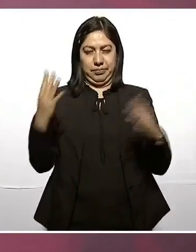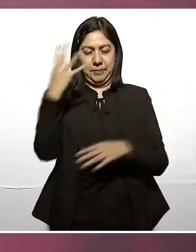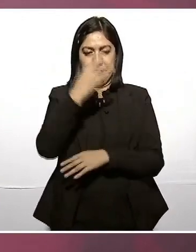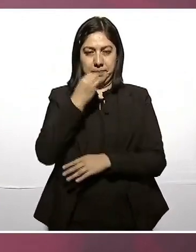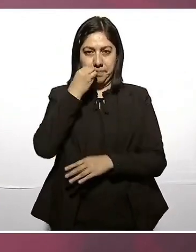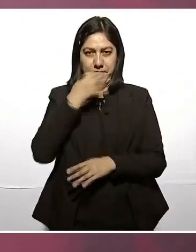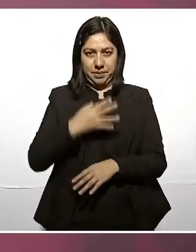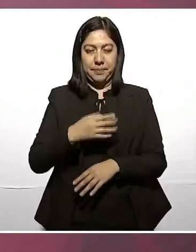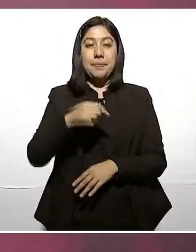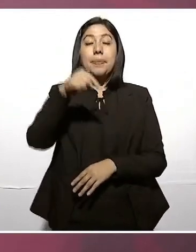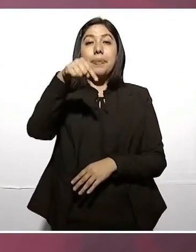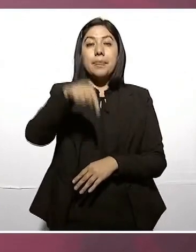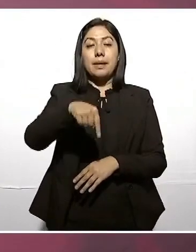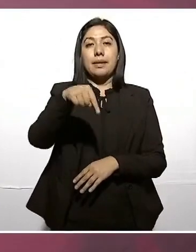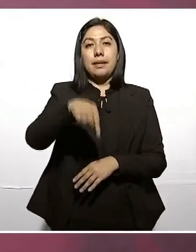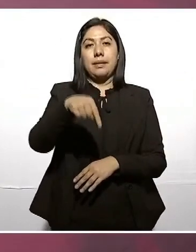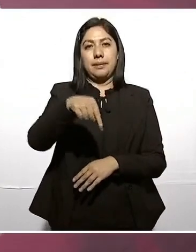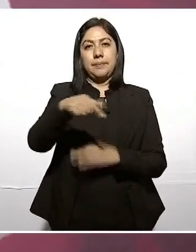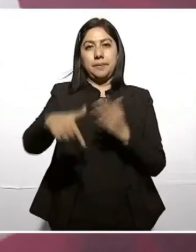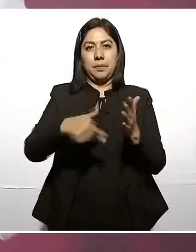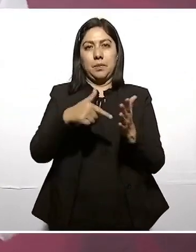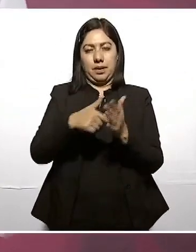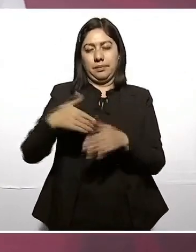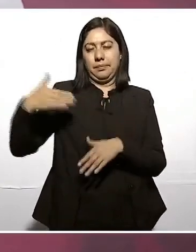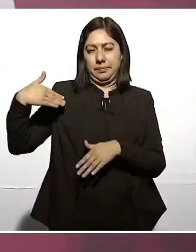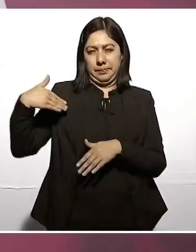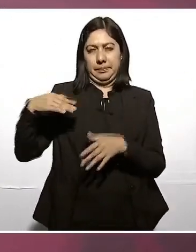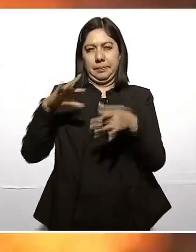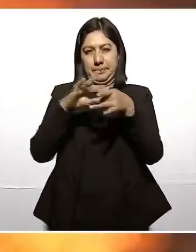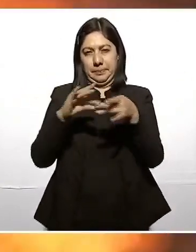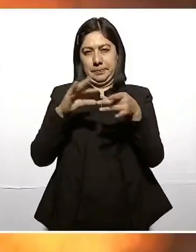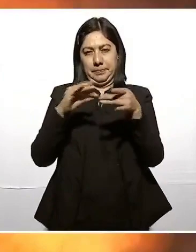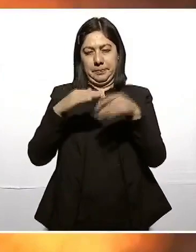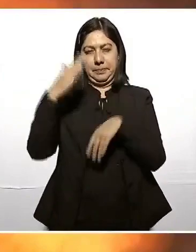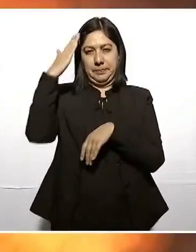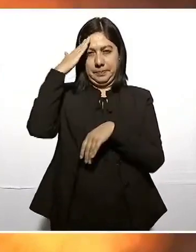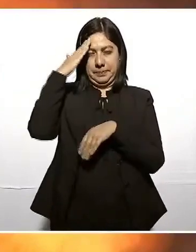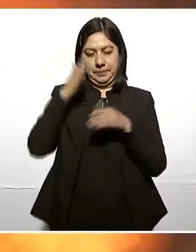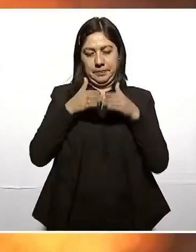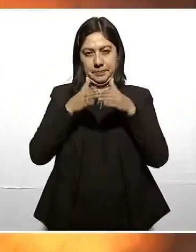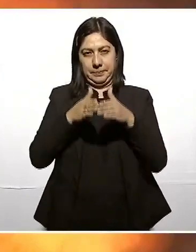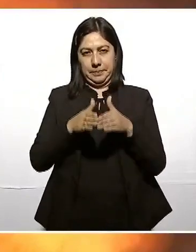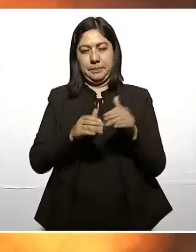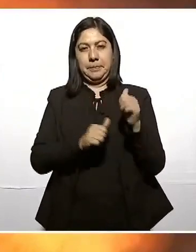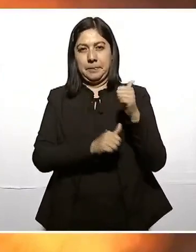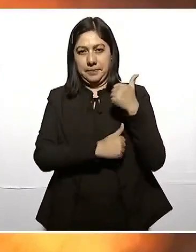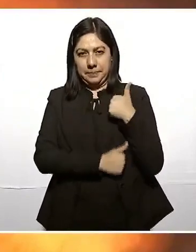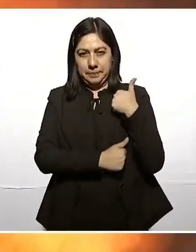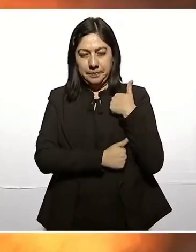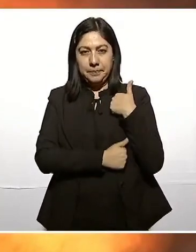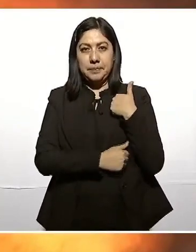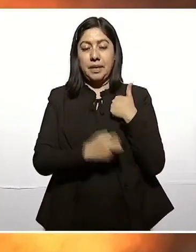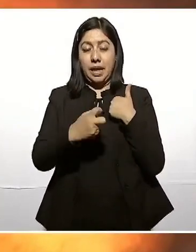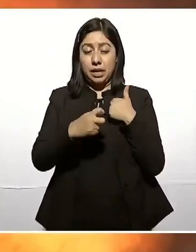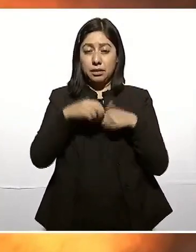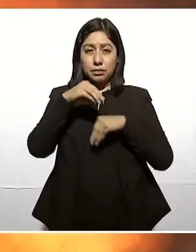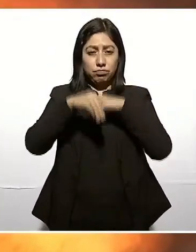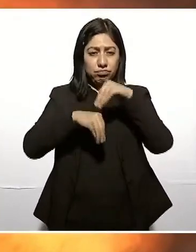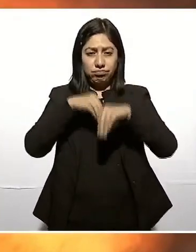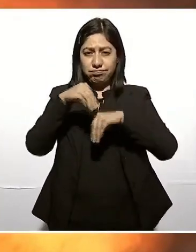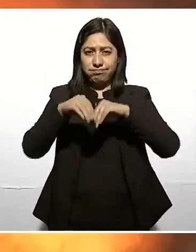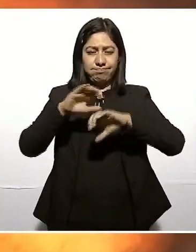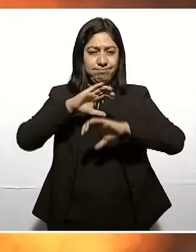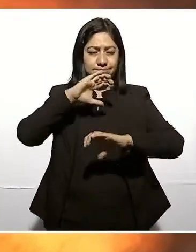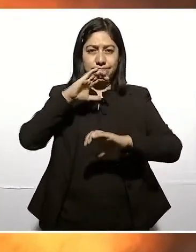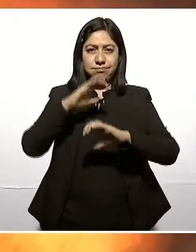Aquí, como lo mencionó el almirante, se terminó de consumar